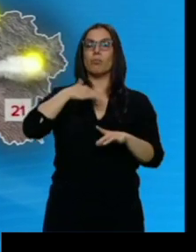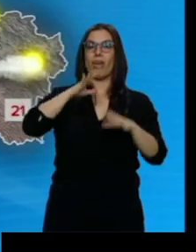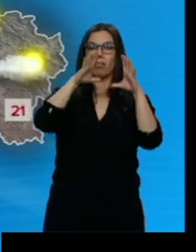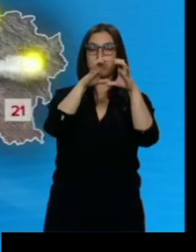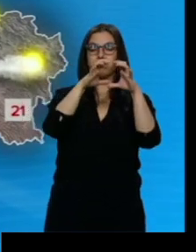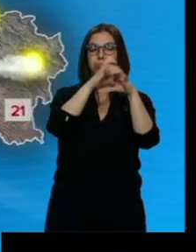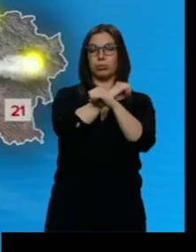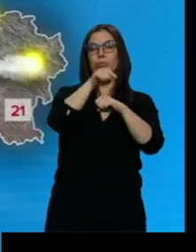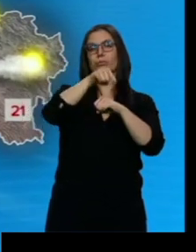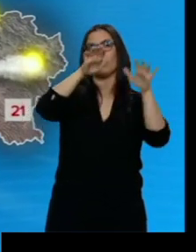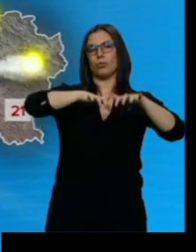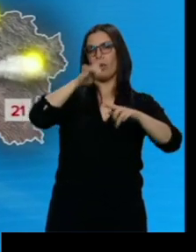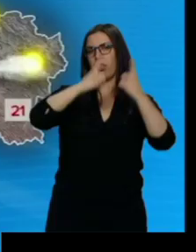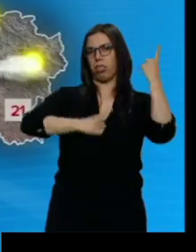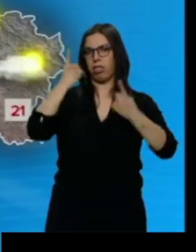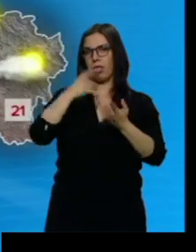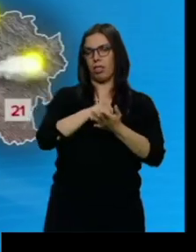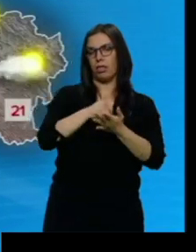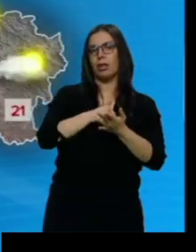temperaturas sin cambios o un descenso.